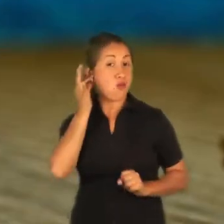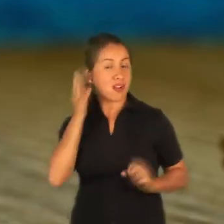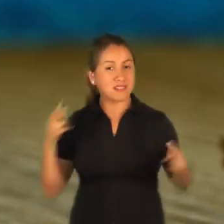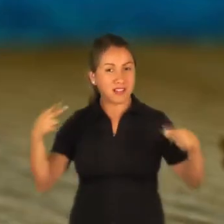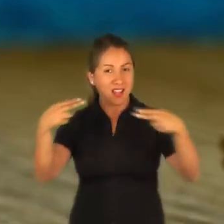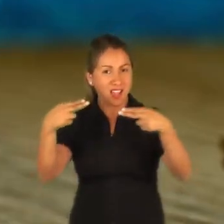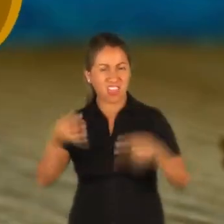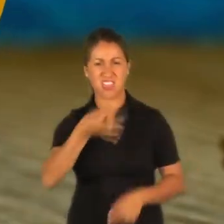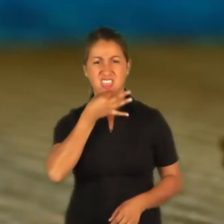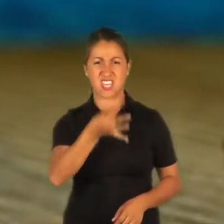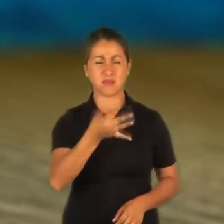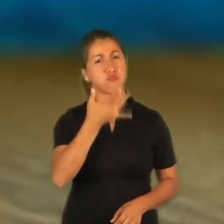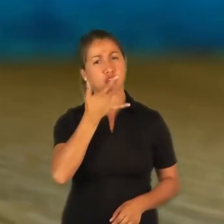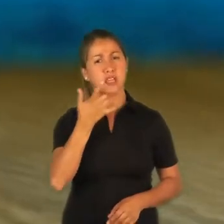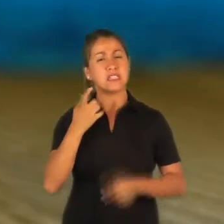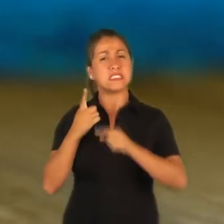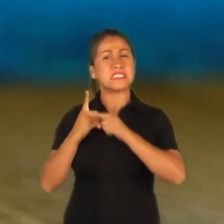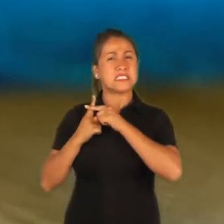¿Dijiste sacrifican?